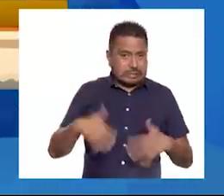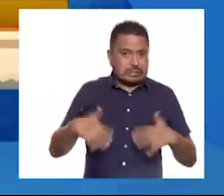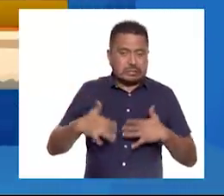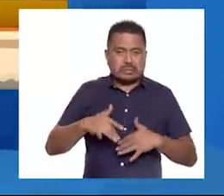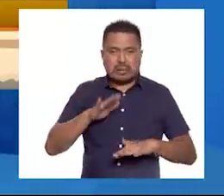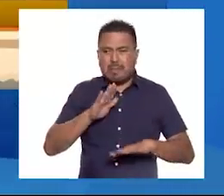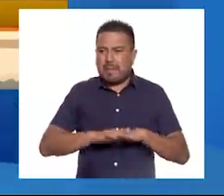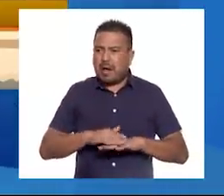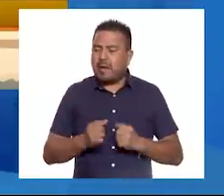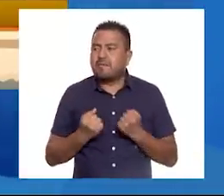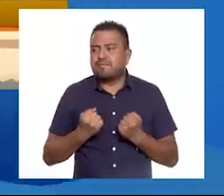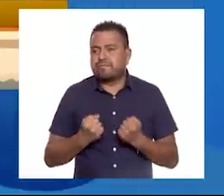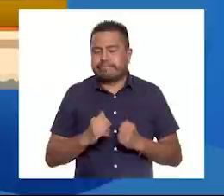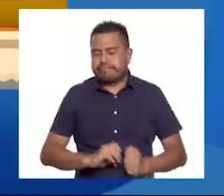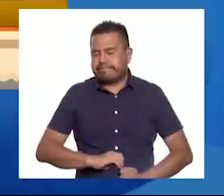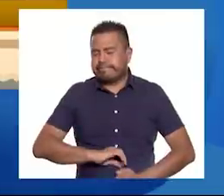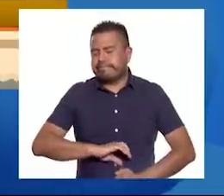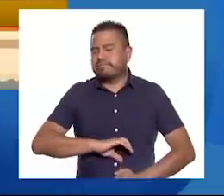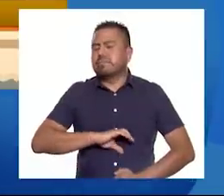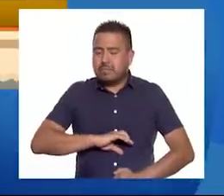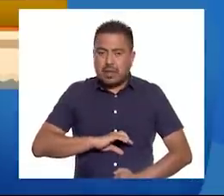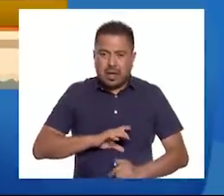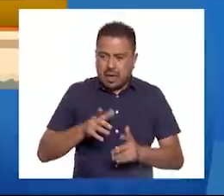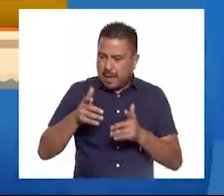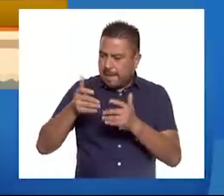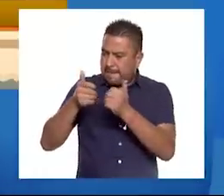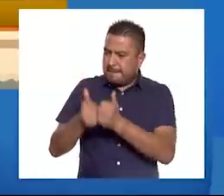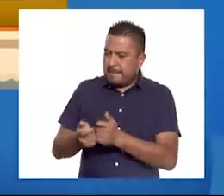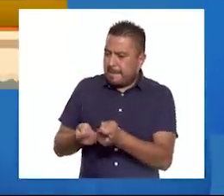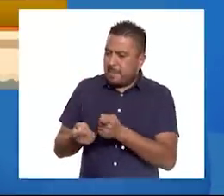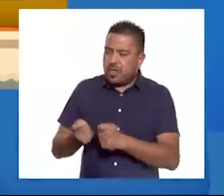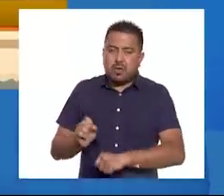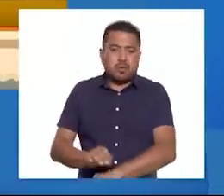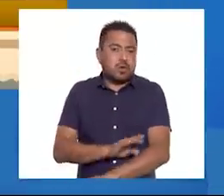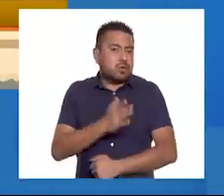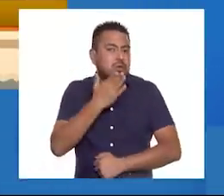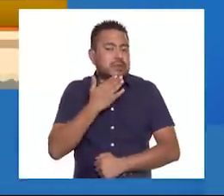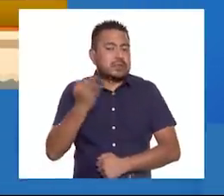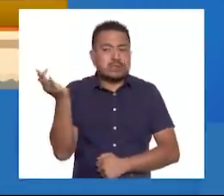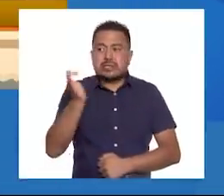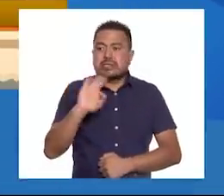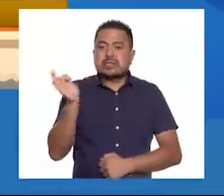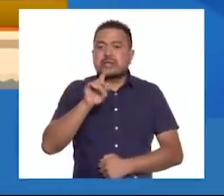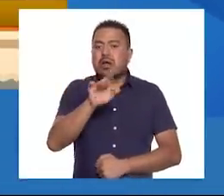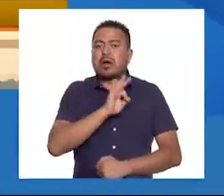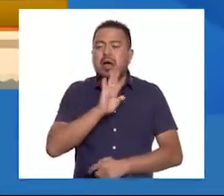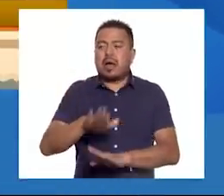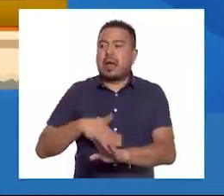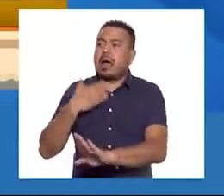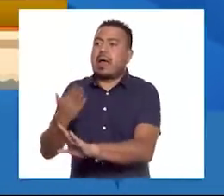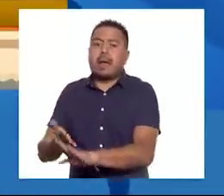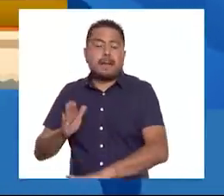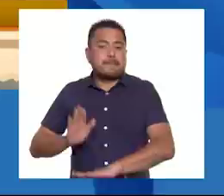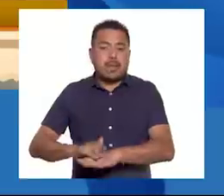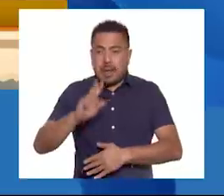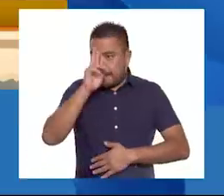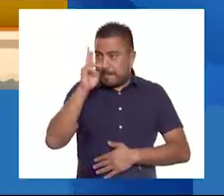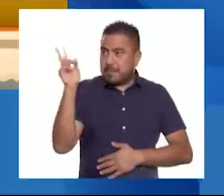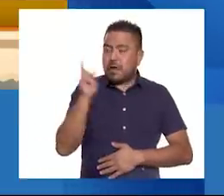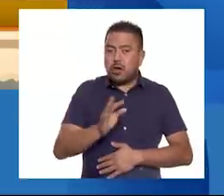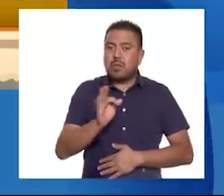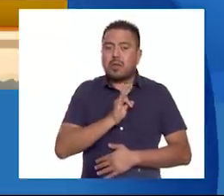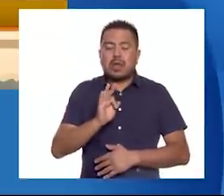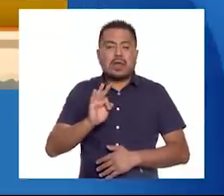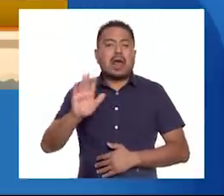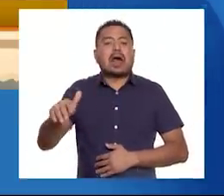estaba inundando la furia. Al quedarte ahí sin regular la emoción, quizás hubieras lastimado a alguien e inclusive te hubieras